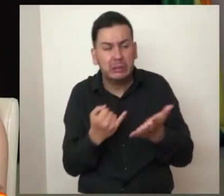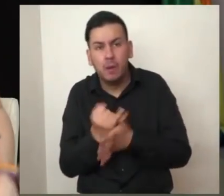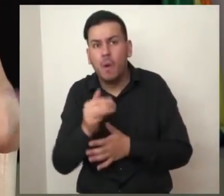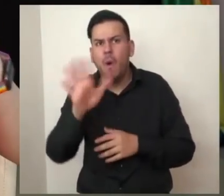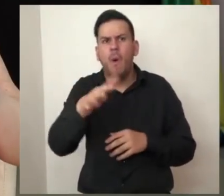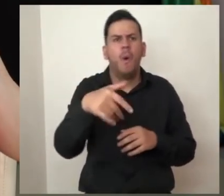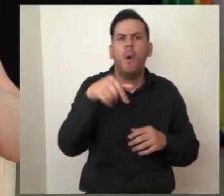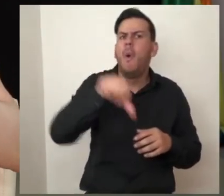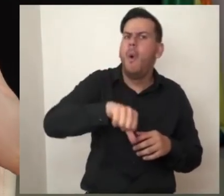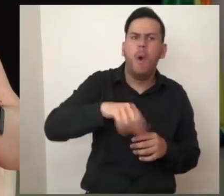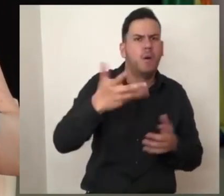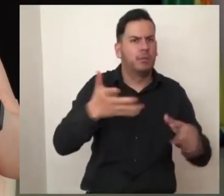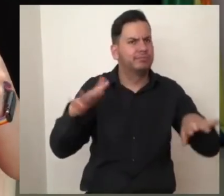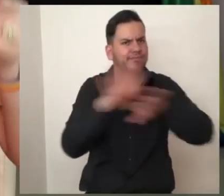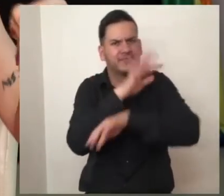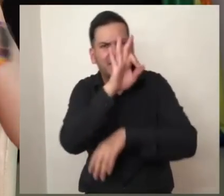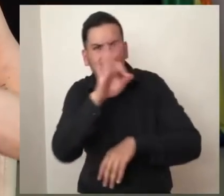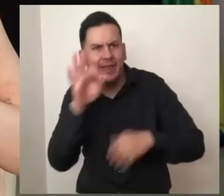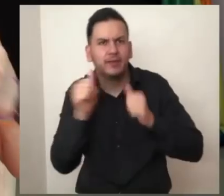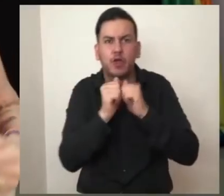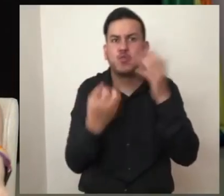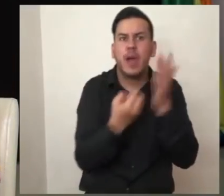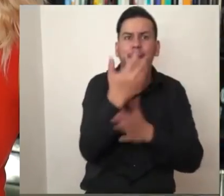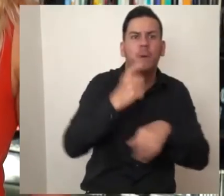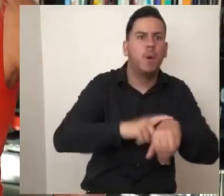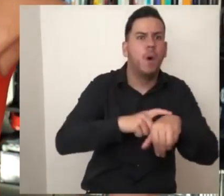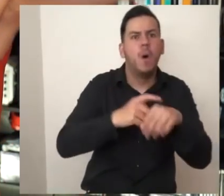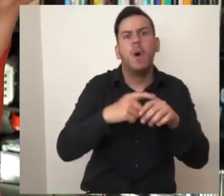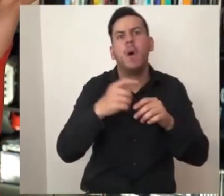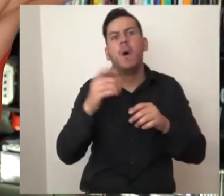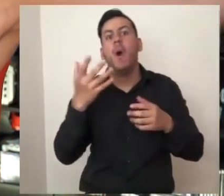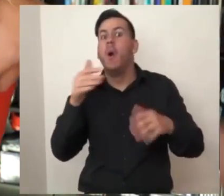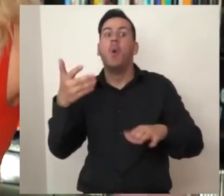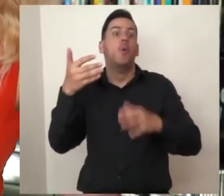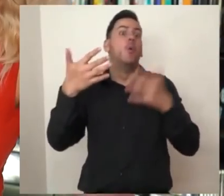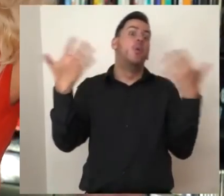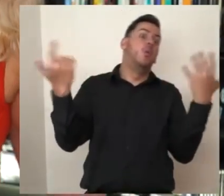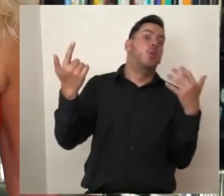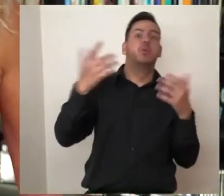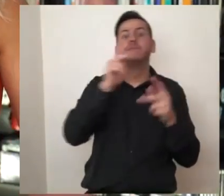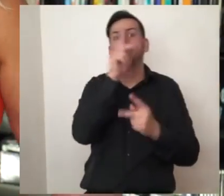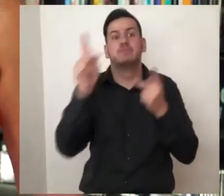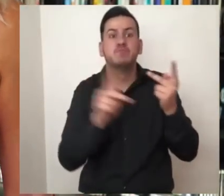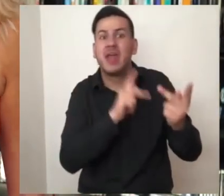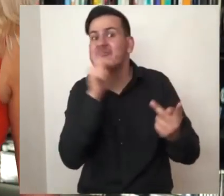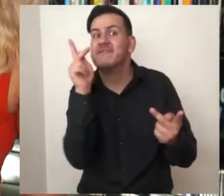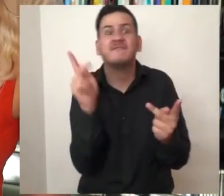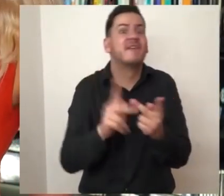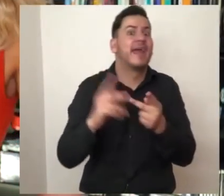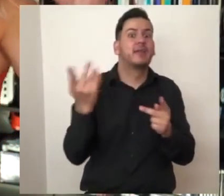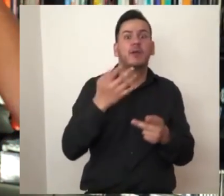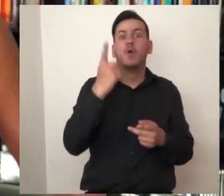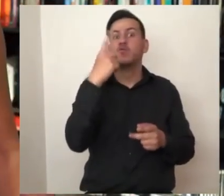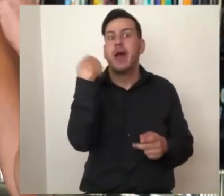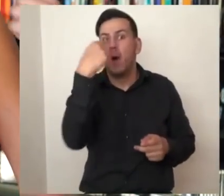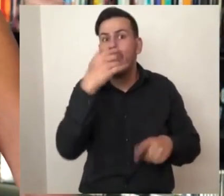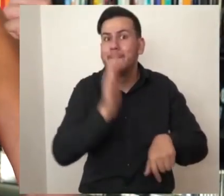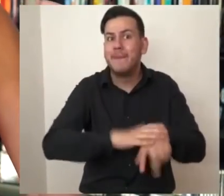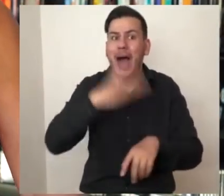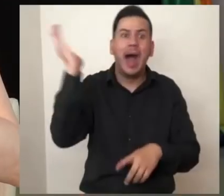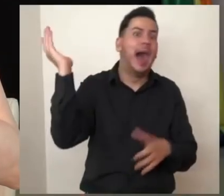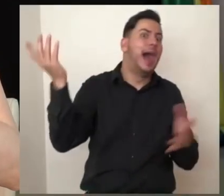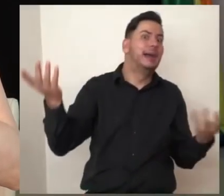me dijeron hoy voy a cambiar la fecha porque ya estamos en nuevo horario de verano. Yo la voy perfecto, gracias dispositivos, me va a poder quedar en la casa una hora más.